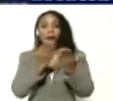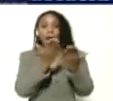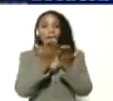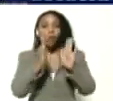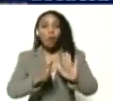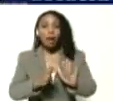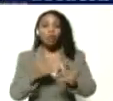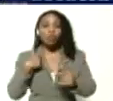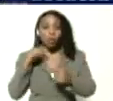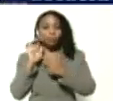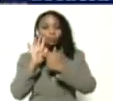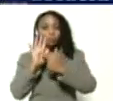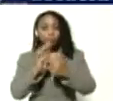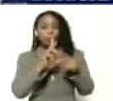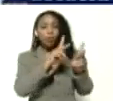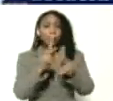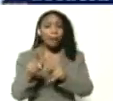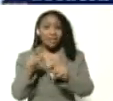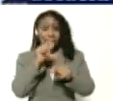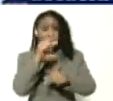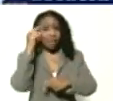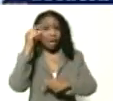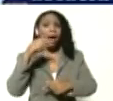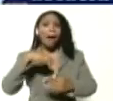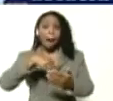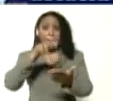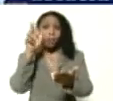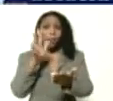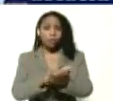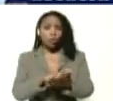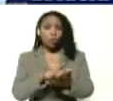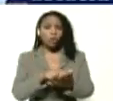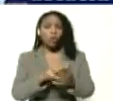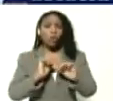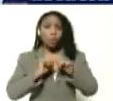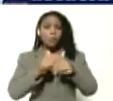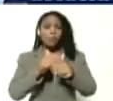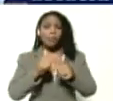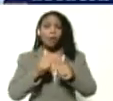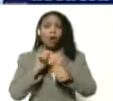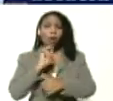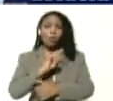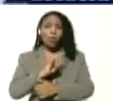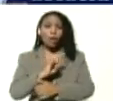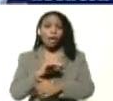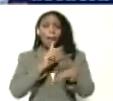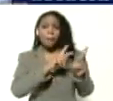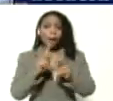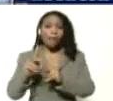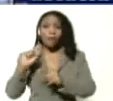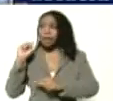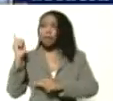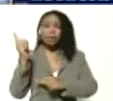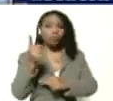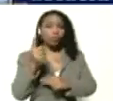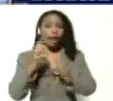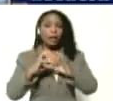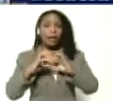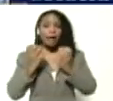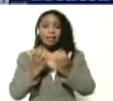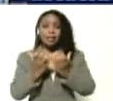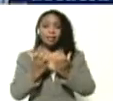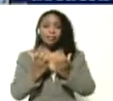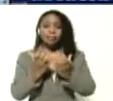había presentado a un plan que usted ese día dio la aprobación y lo arrancamos el lunes. Como le había presentado este plan de retorno a clase, ¿verdad?